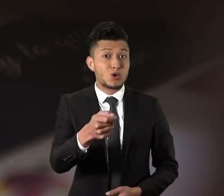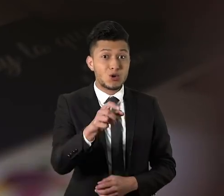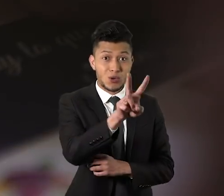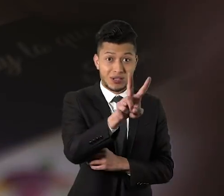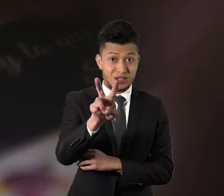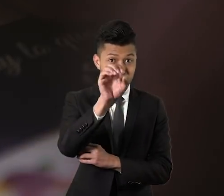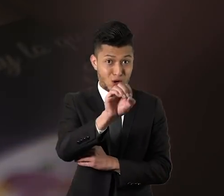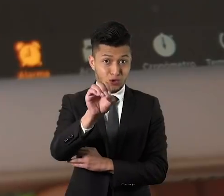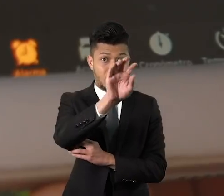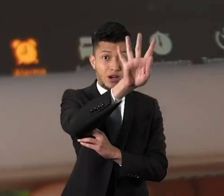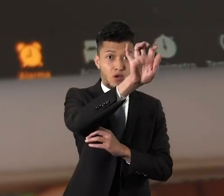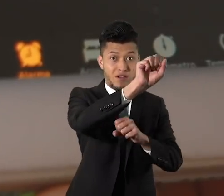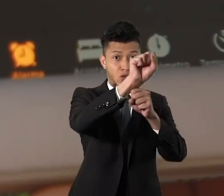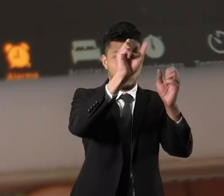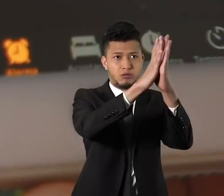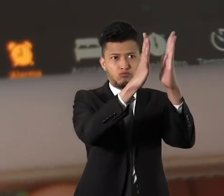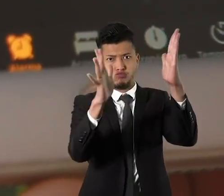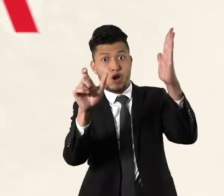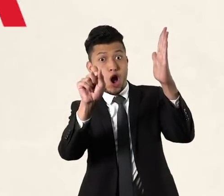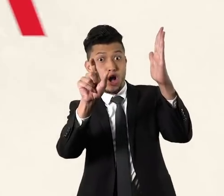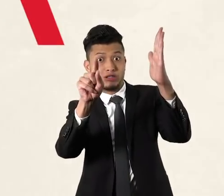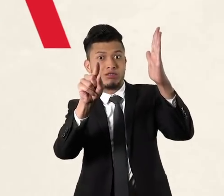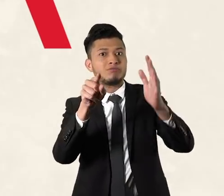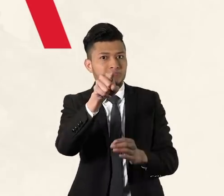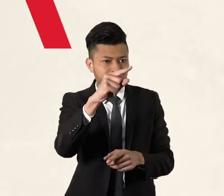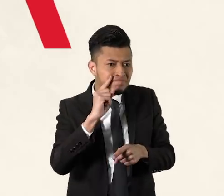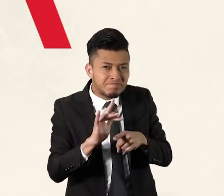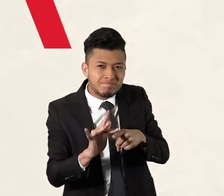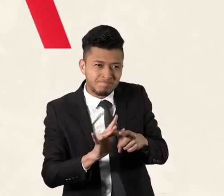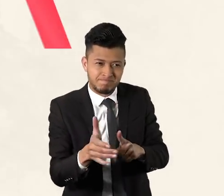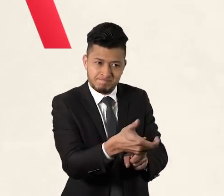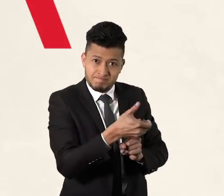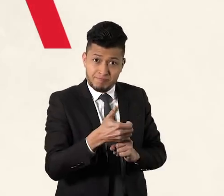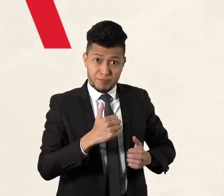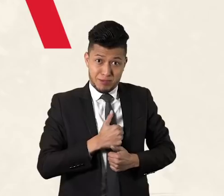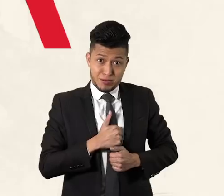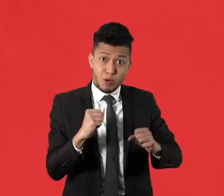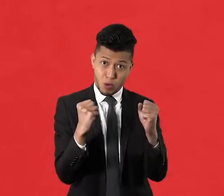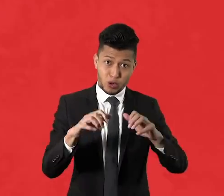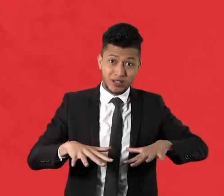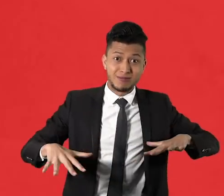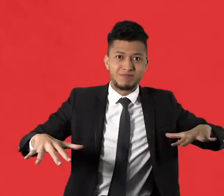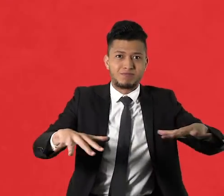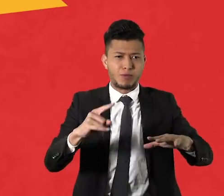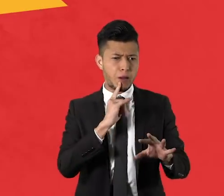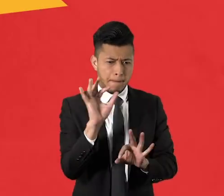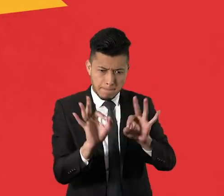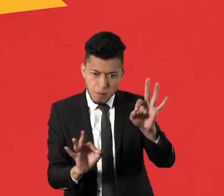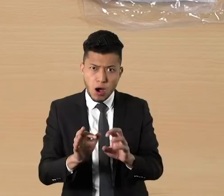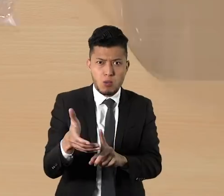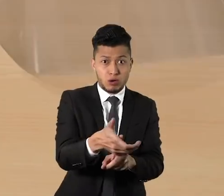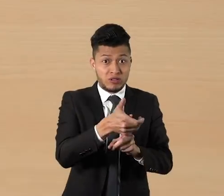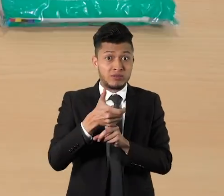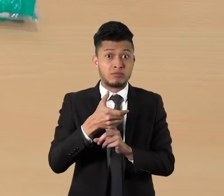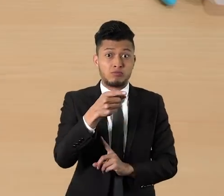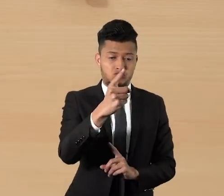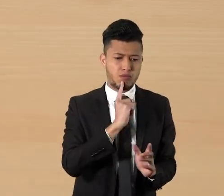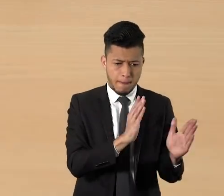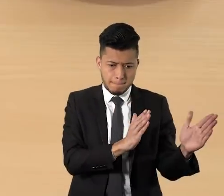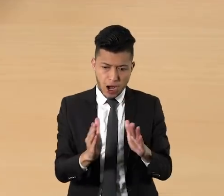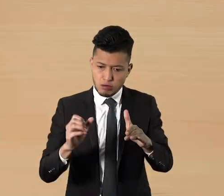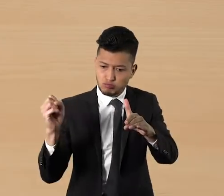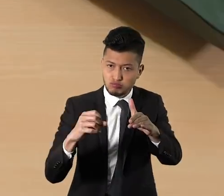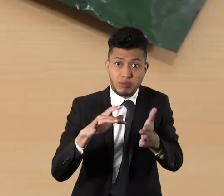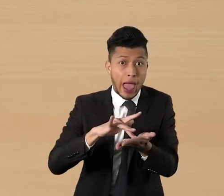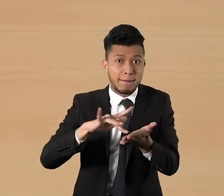Este 22 de octubre de 9 a 11 de la mañana, participa en el simulacro de autoprotección en Bogotá. Prepárate y protégete. Actualiza tu plan